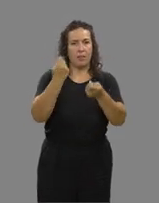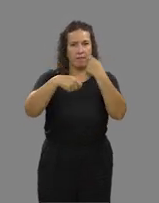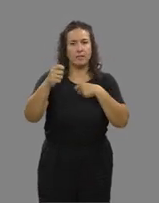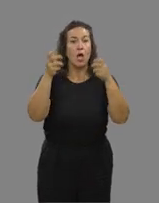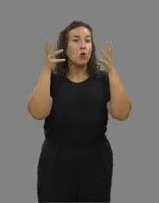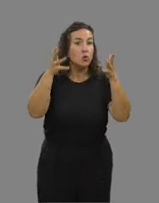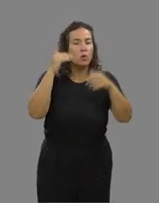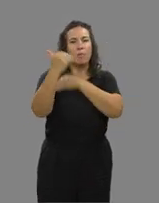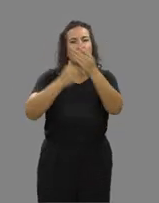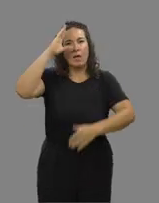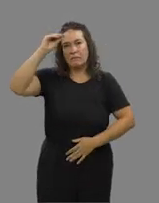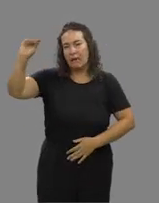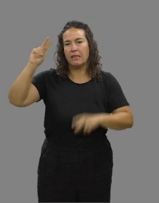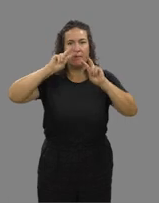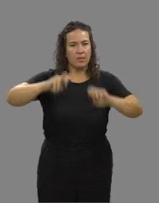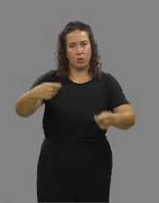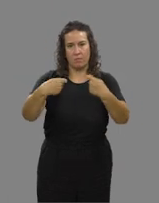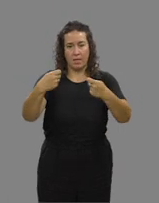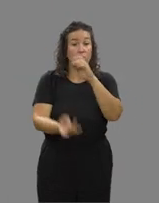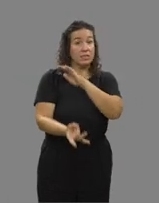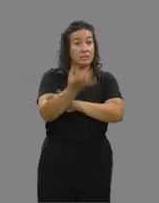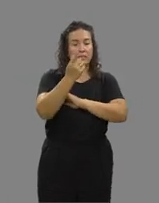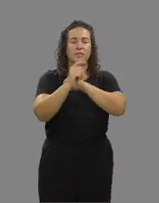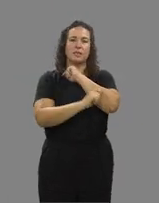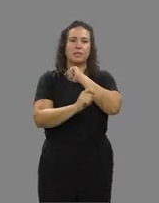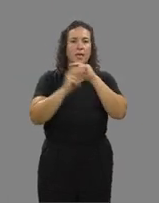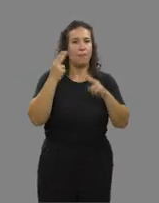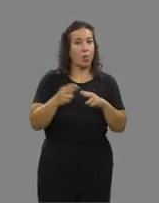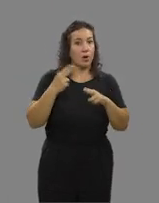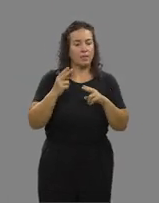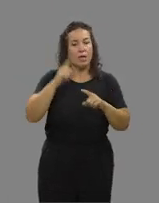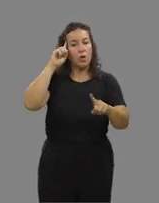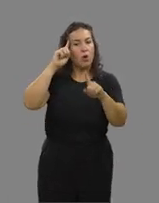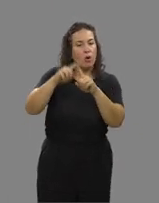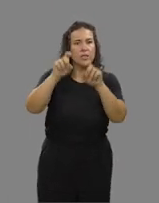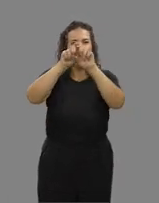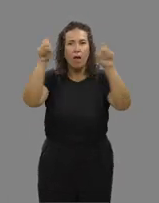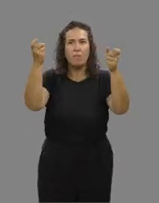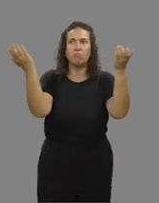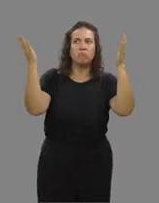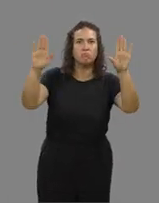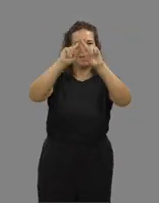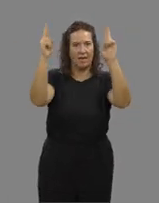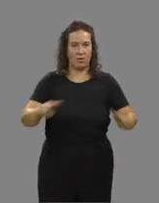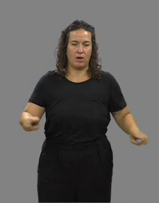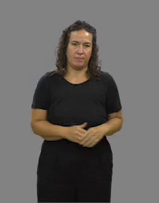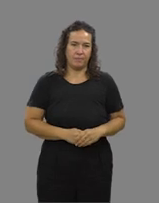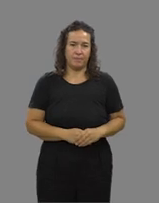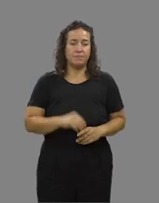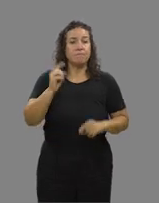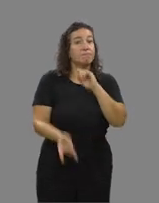Procesos de Inteligencia e Investigación de Mercados y de Diseño de Estrategias y Políticas relacionadas con la proyección de empresas hacia mercados